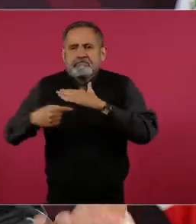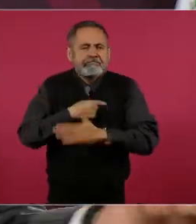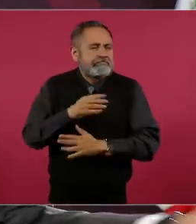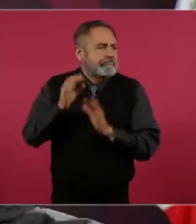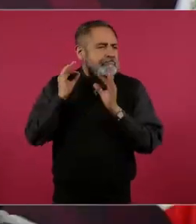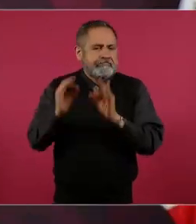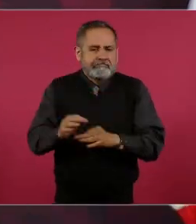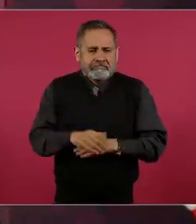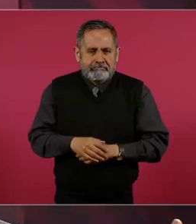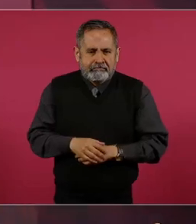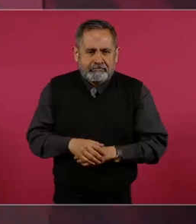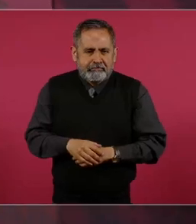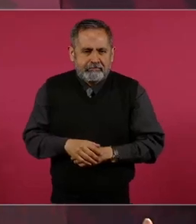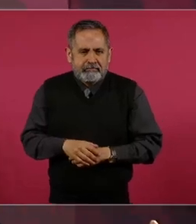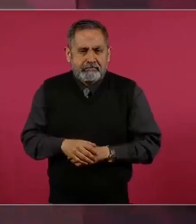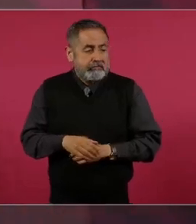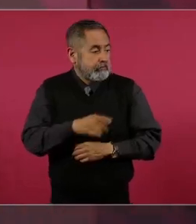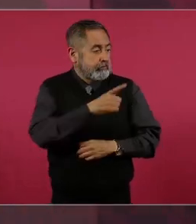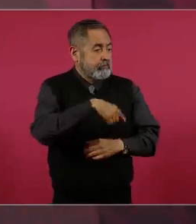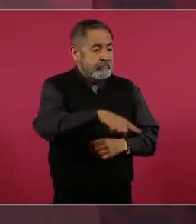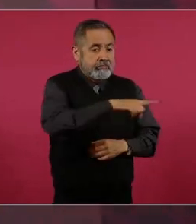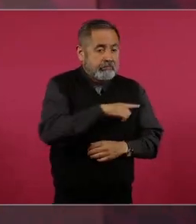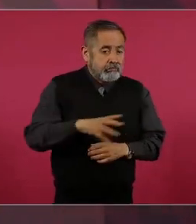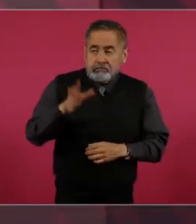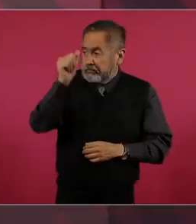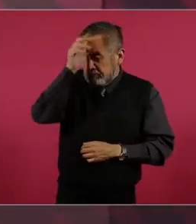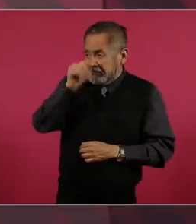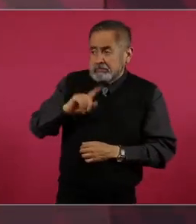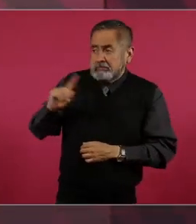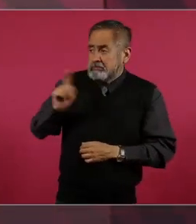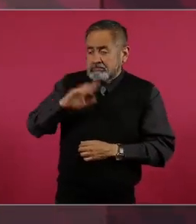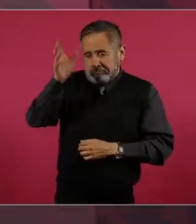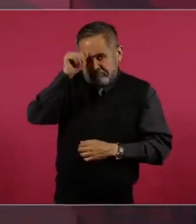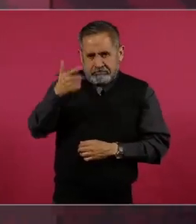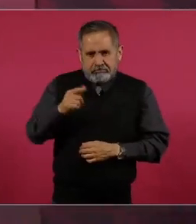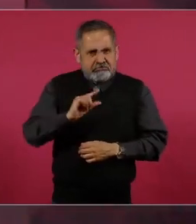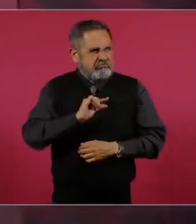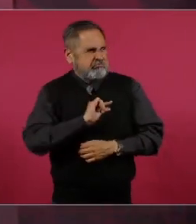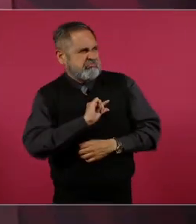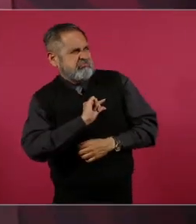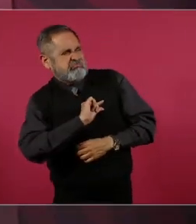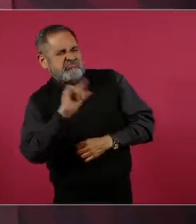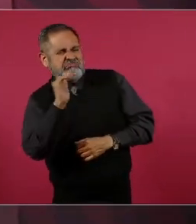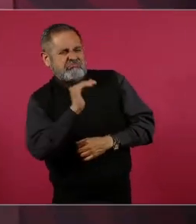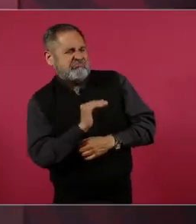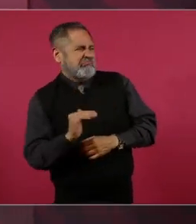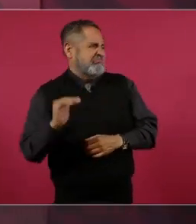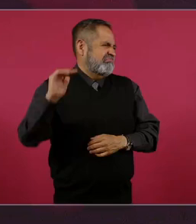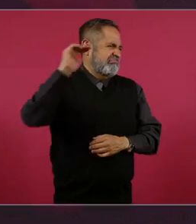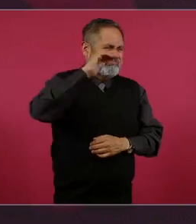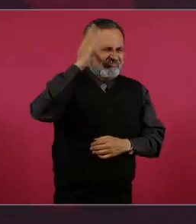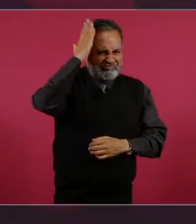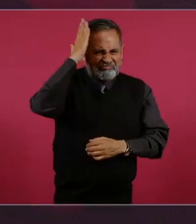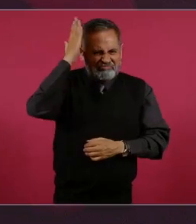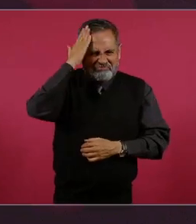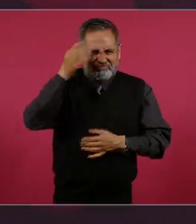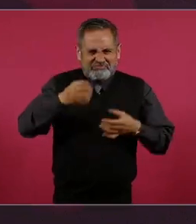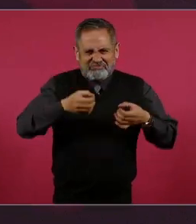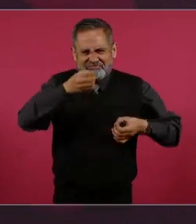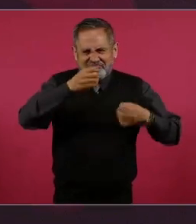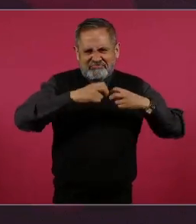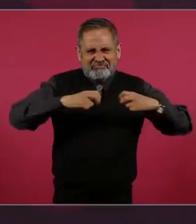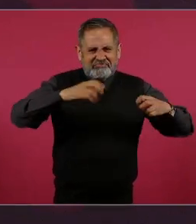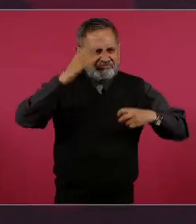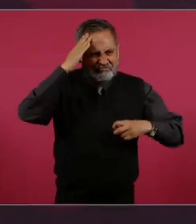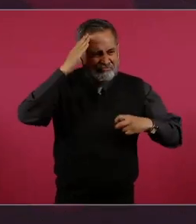los primeros que se inconformaron, los grandotes, los